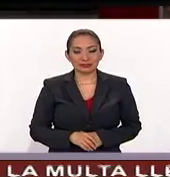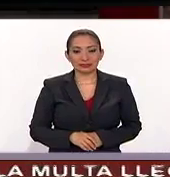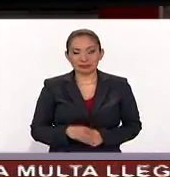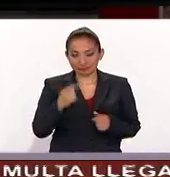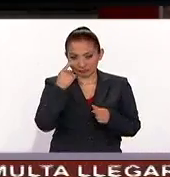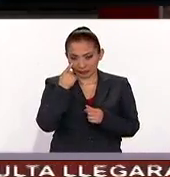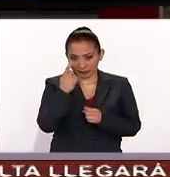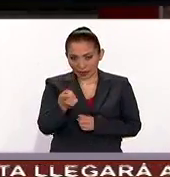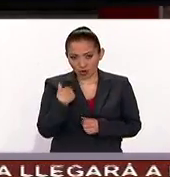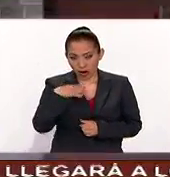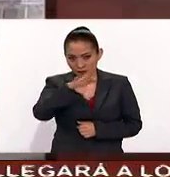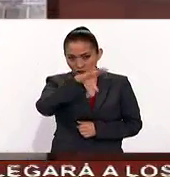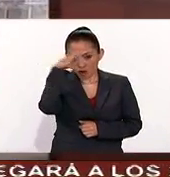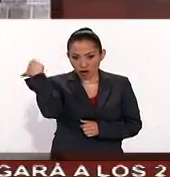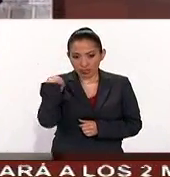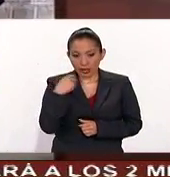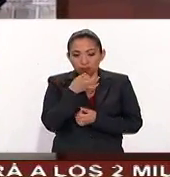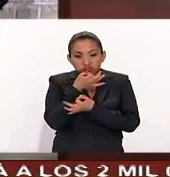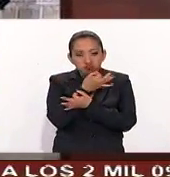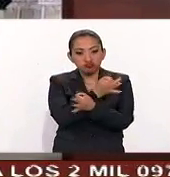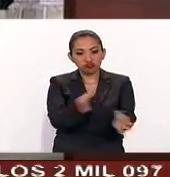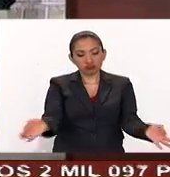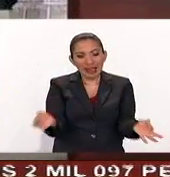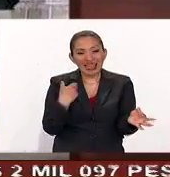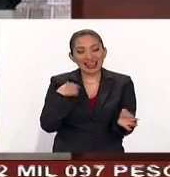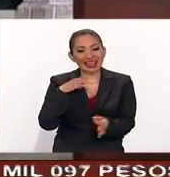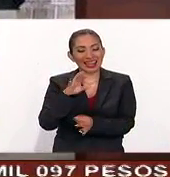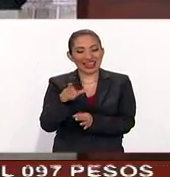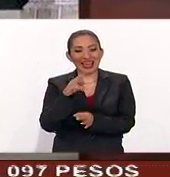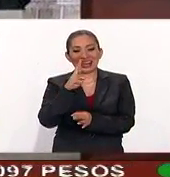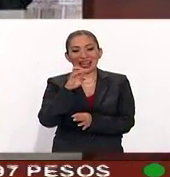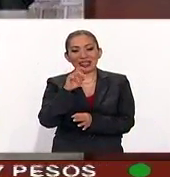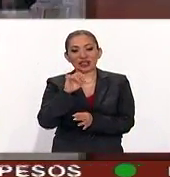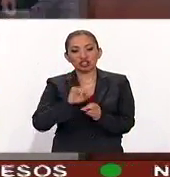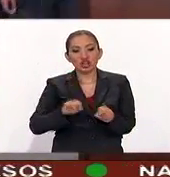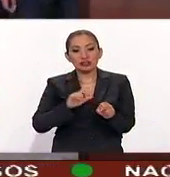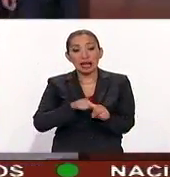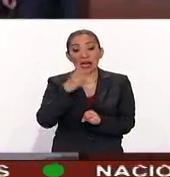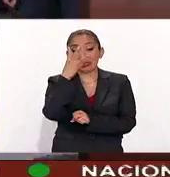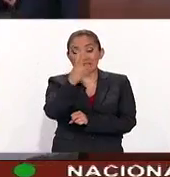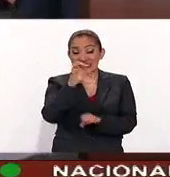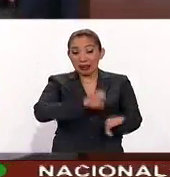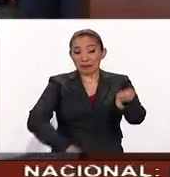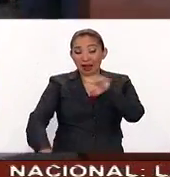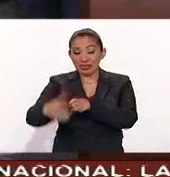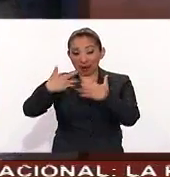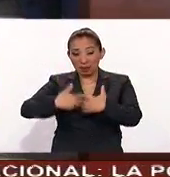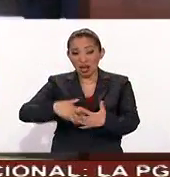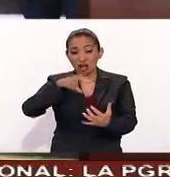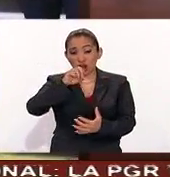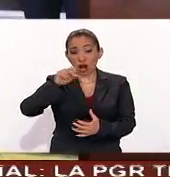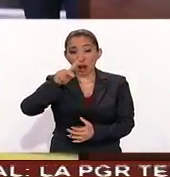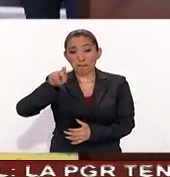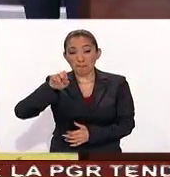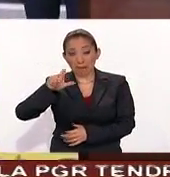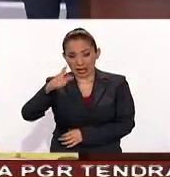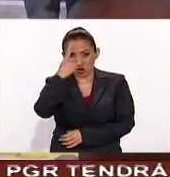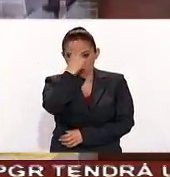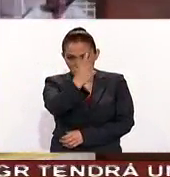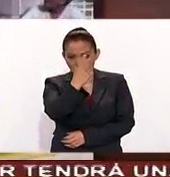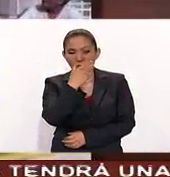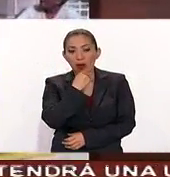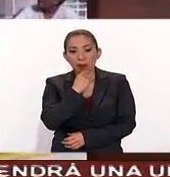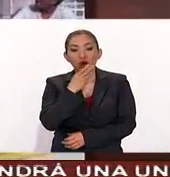Fíjense ustedes que una fotografía compartida en las redes sociales exhibió a tres empleados de la empresa Coppel. Uno de